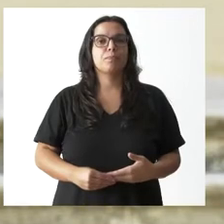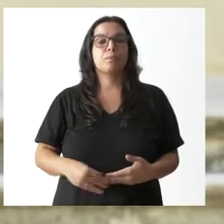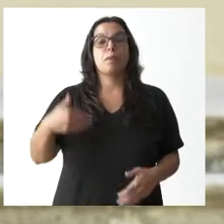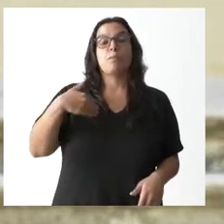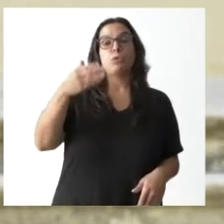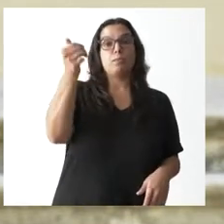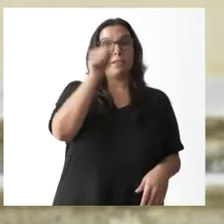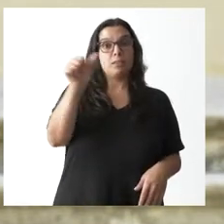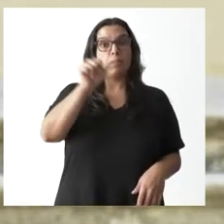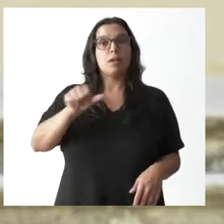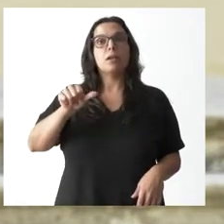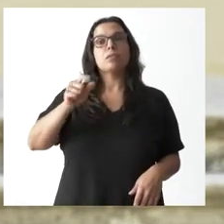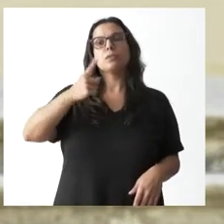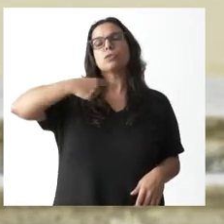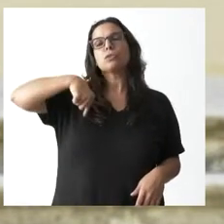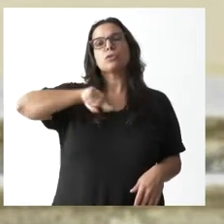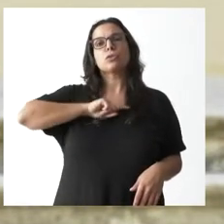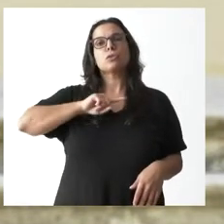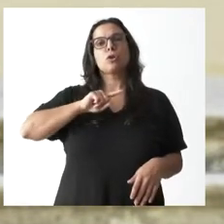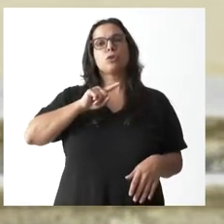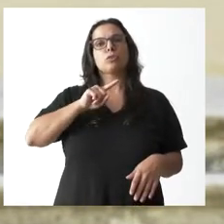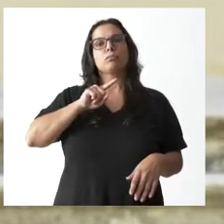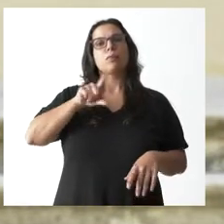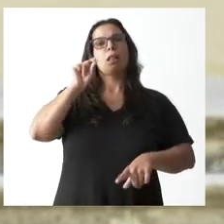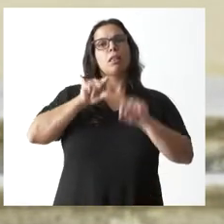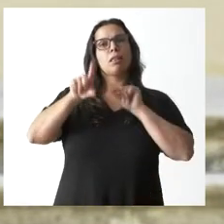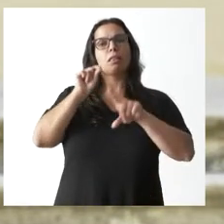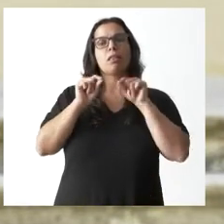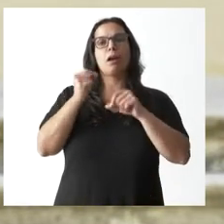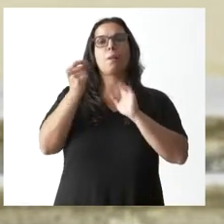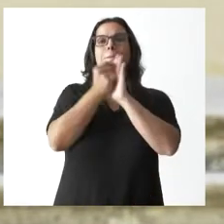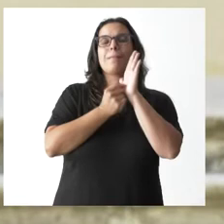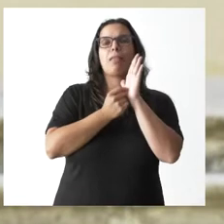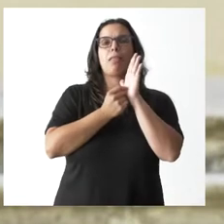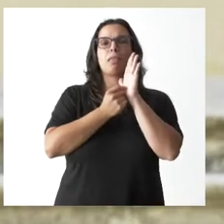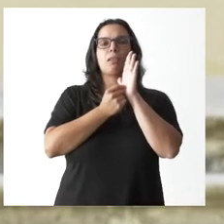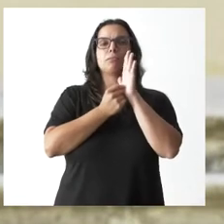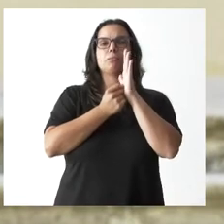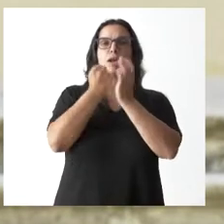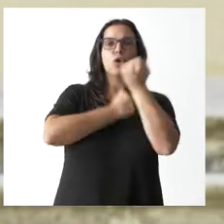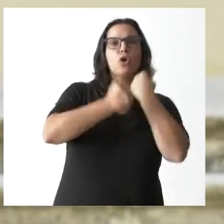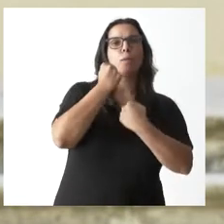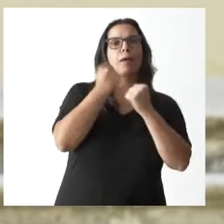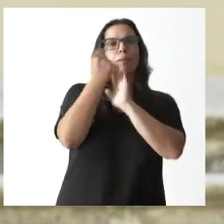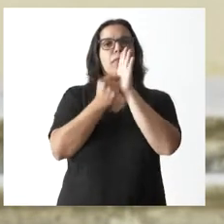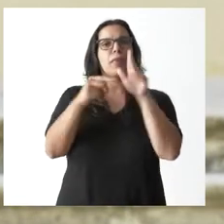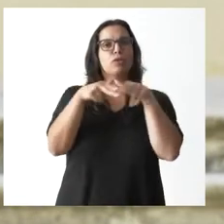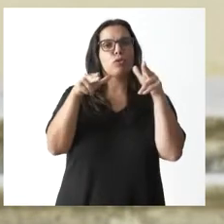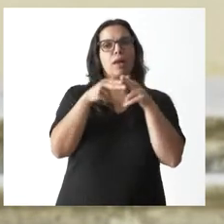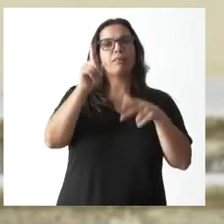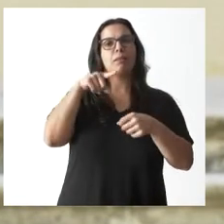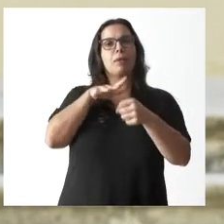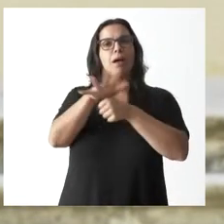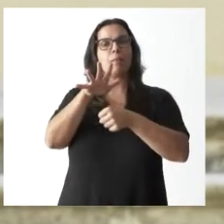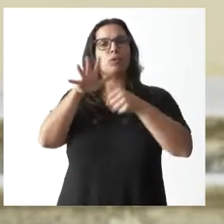semanas vamos a desgranar más medidas económicas y sociales en el ámbito educativo,